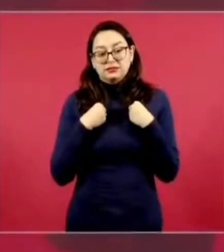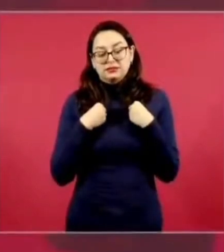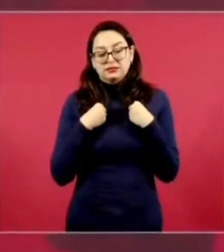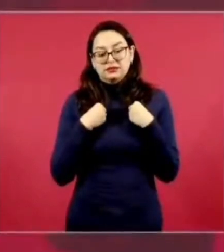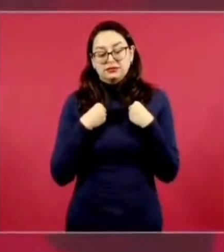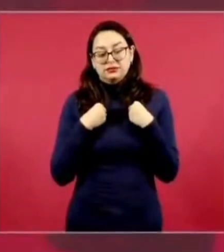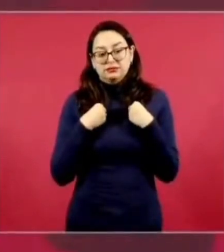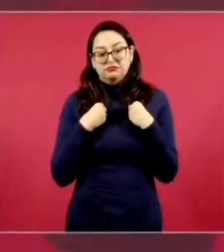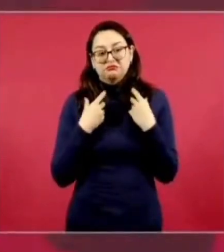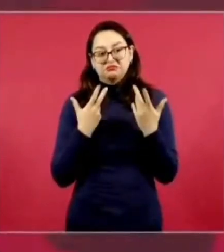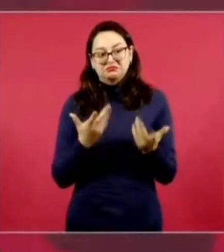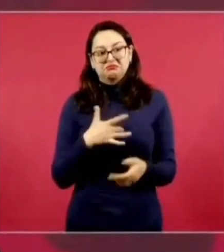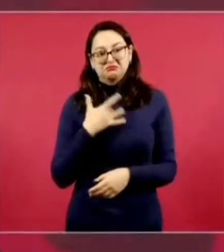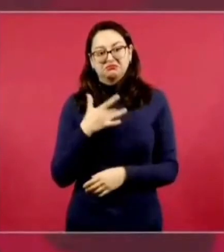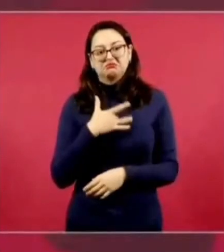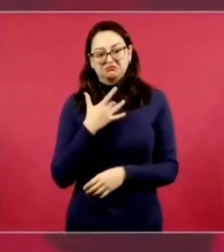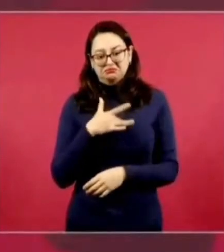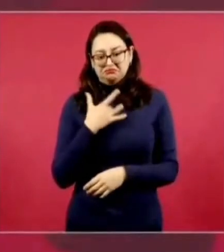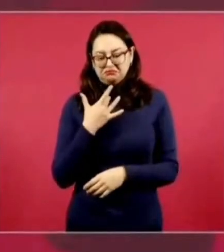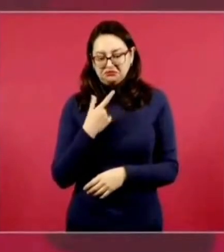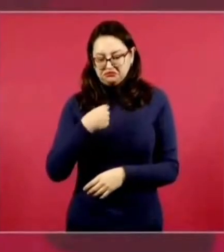me considero disciplinado